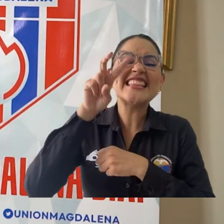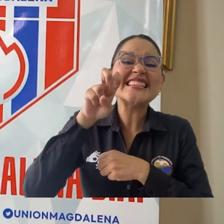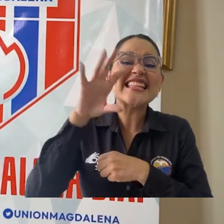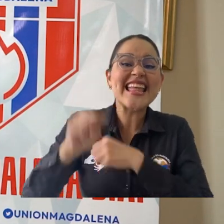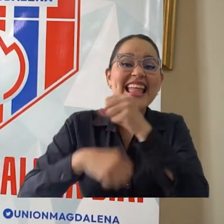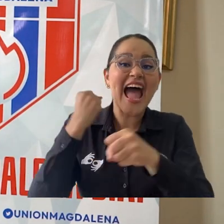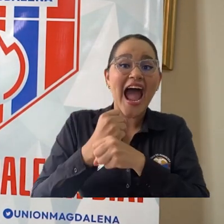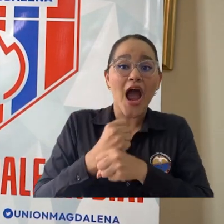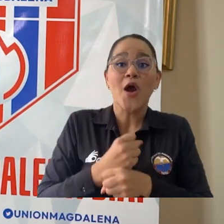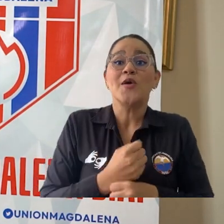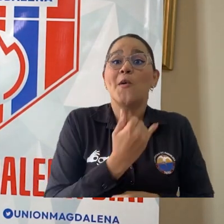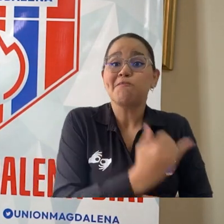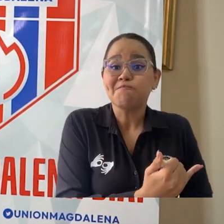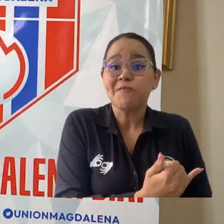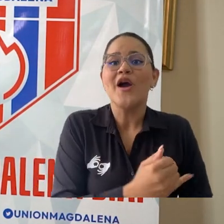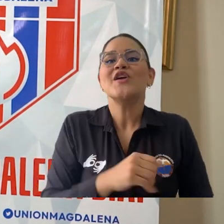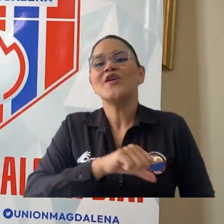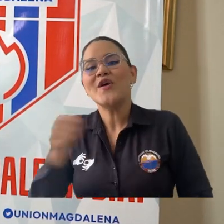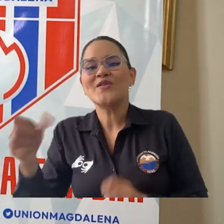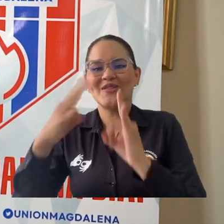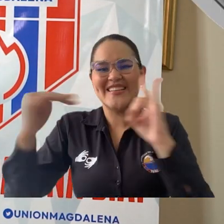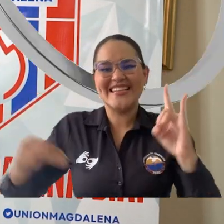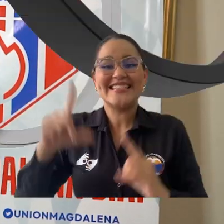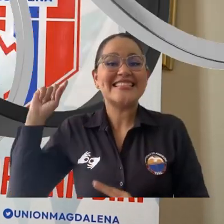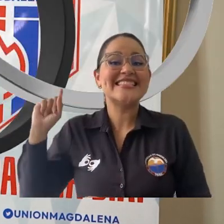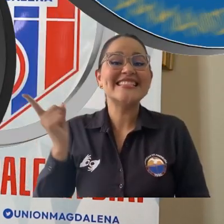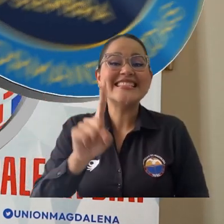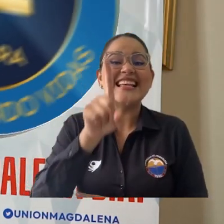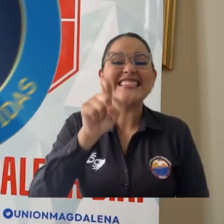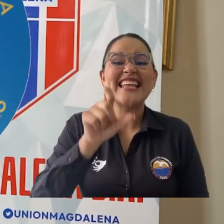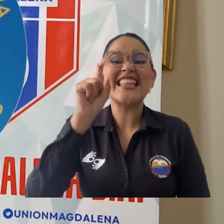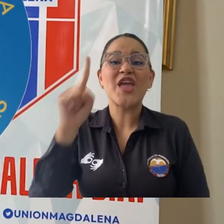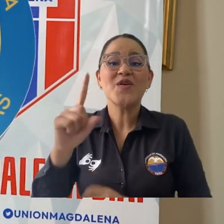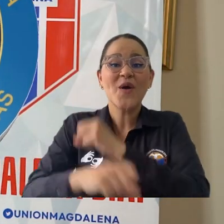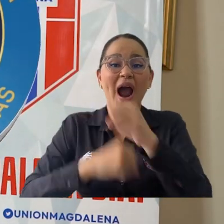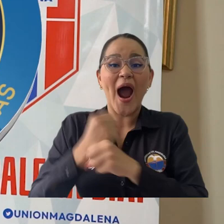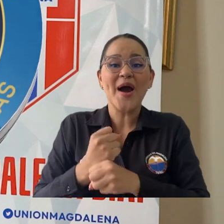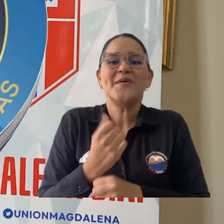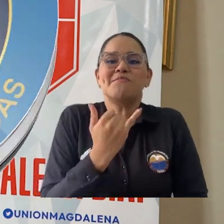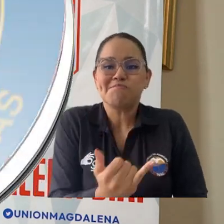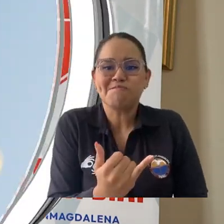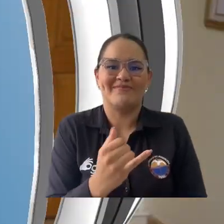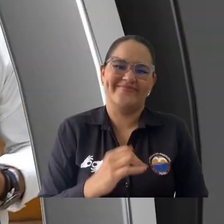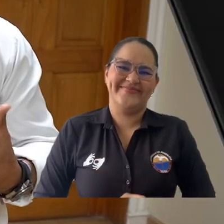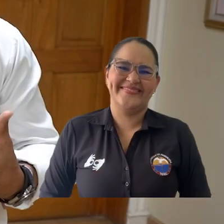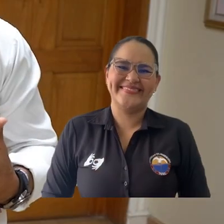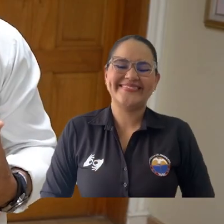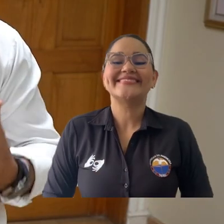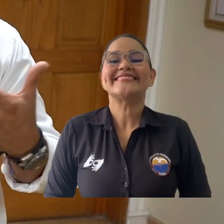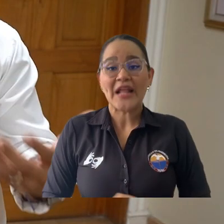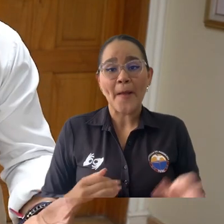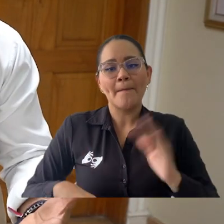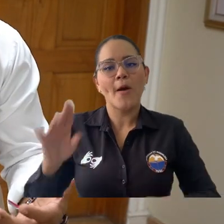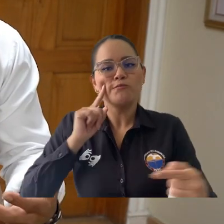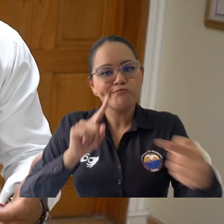existencia y la otra la Universidad del Magdalena con 61 años de creación. Para seguir transformando vidas